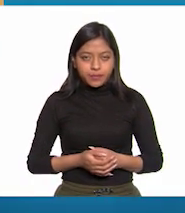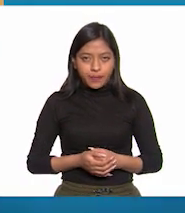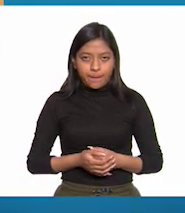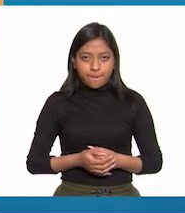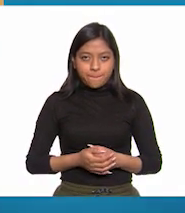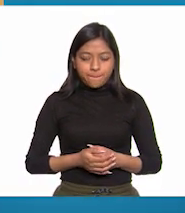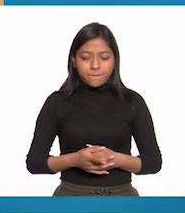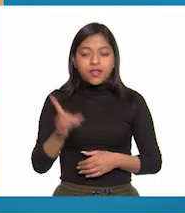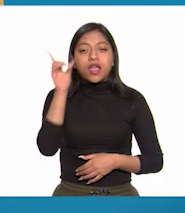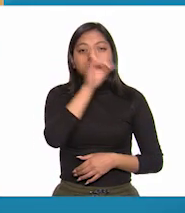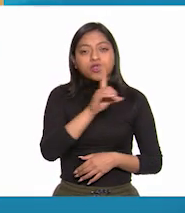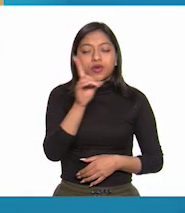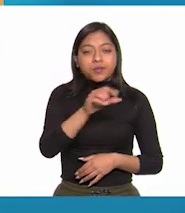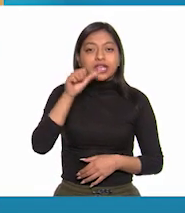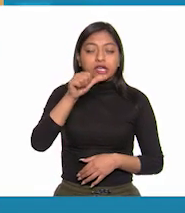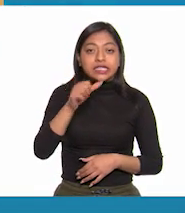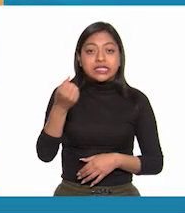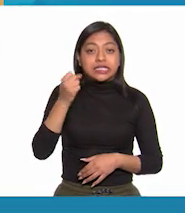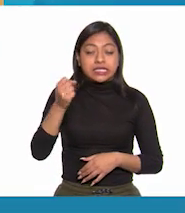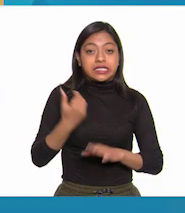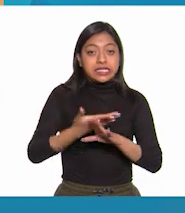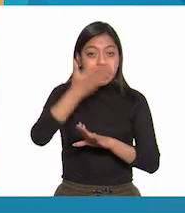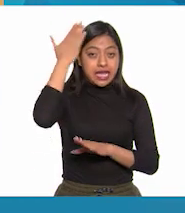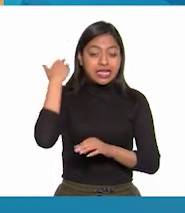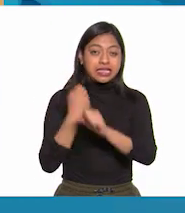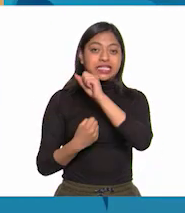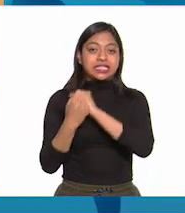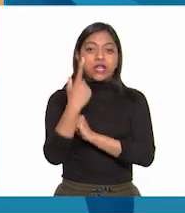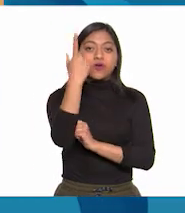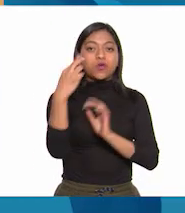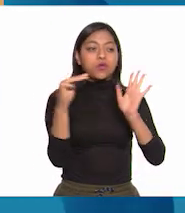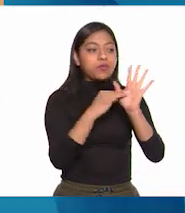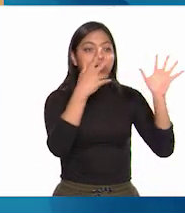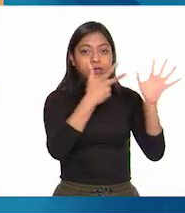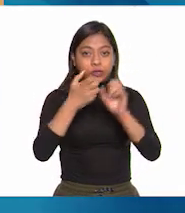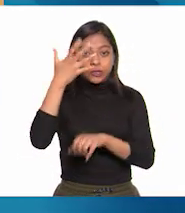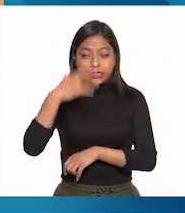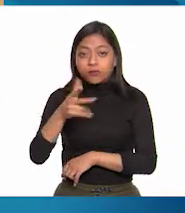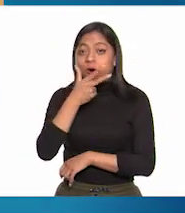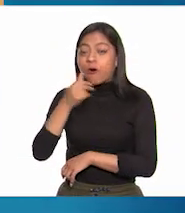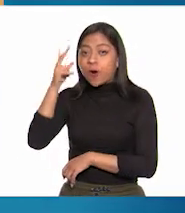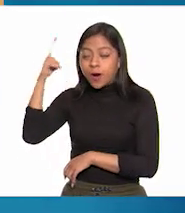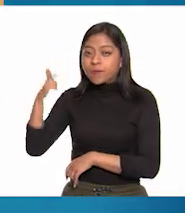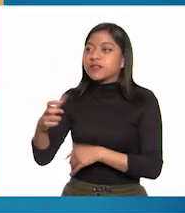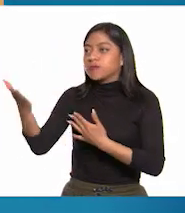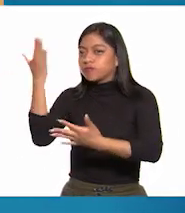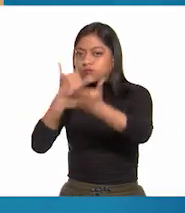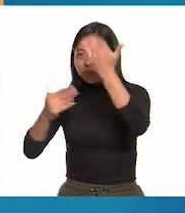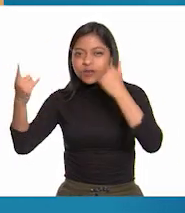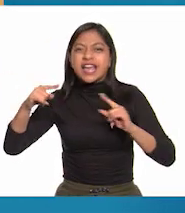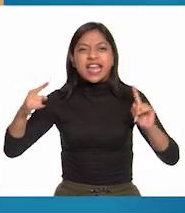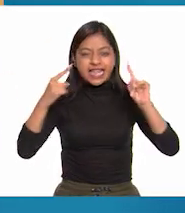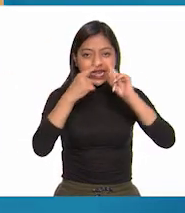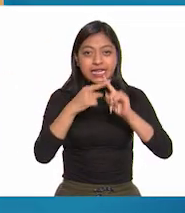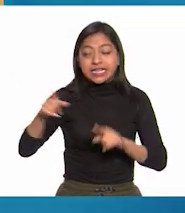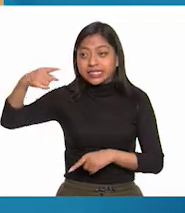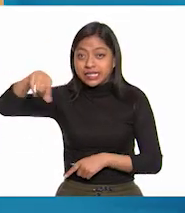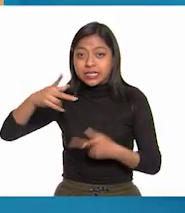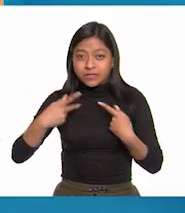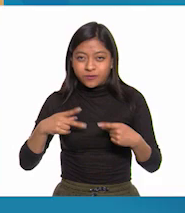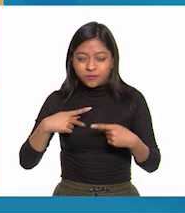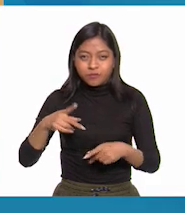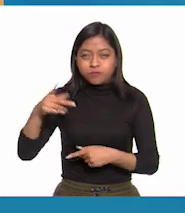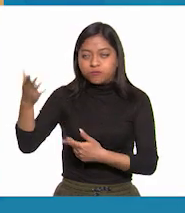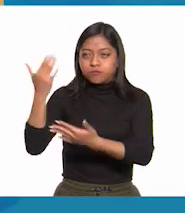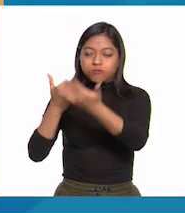El domingo 16 de septiembre de 1810, Hidalgo llamó a misa y el pueblo de Dolores acudió.